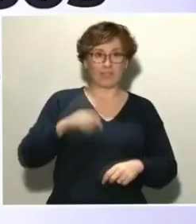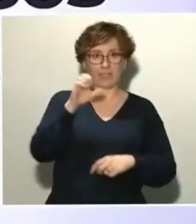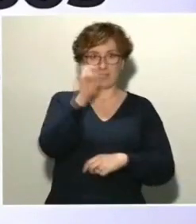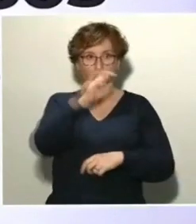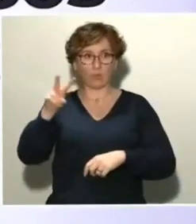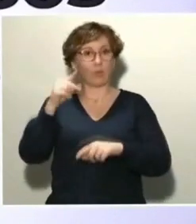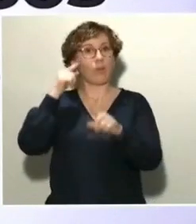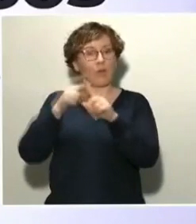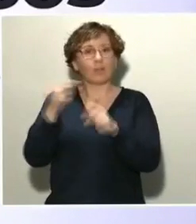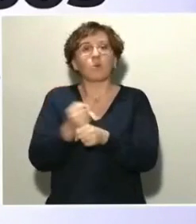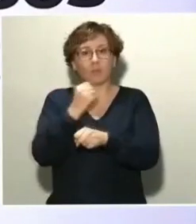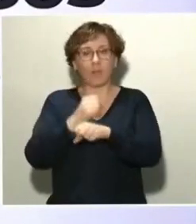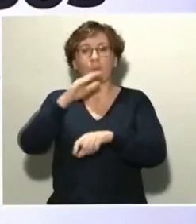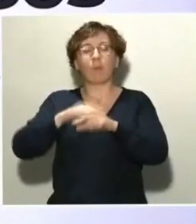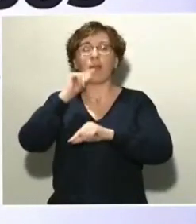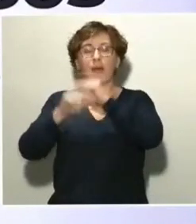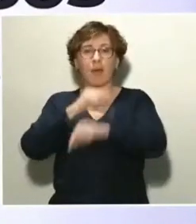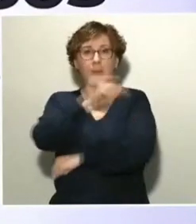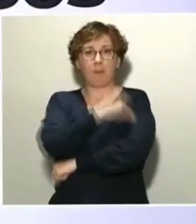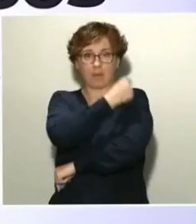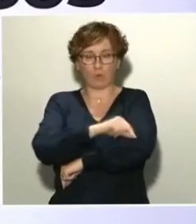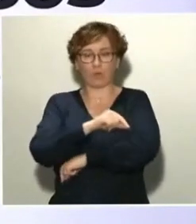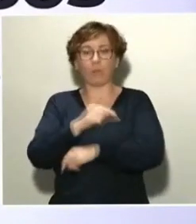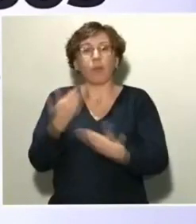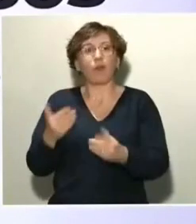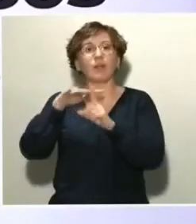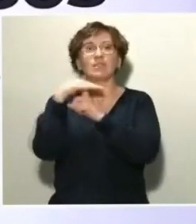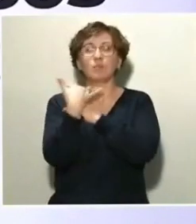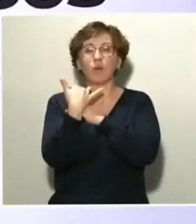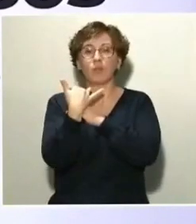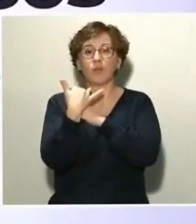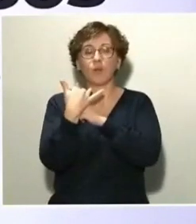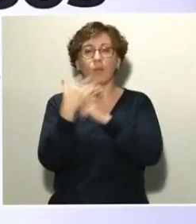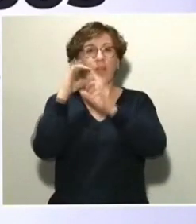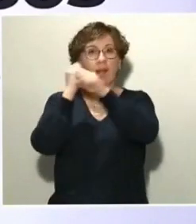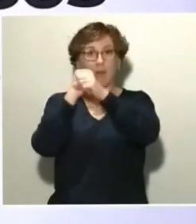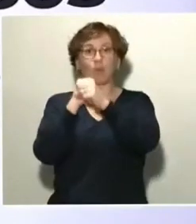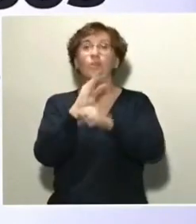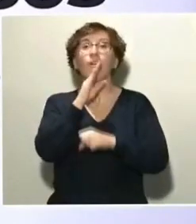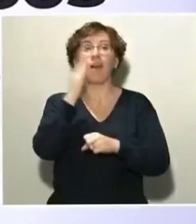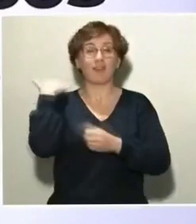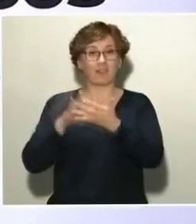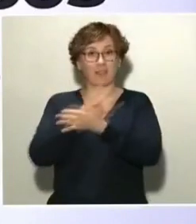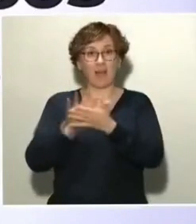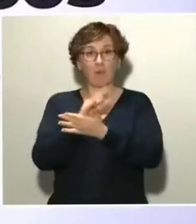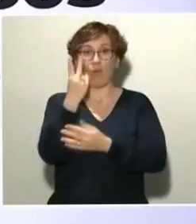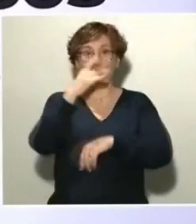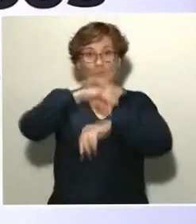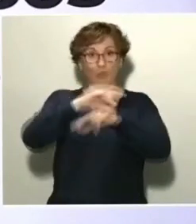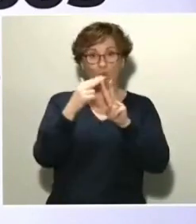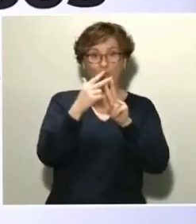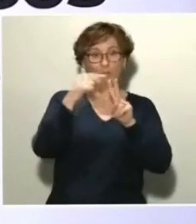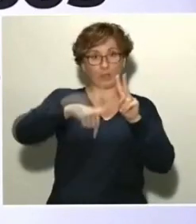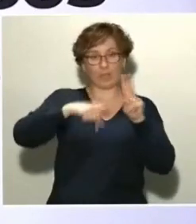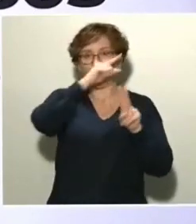SARS-CoV-2. ¿En qué estado se encuentra el trabajo del laboratorio de Enjuanes, del que ha hablado y también del doctor Solá, en Madrid, que en